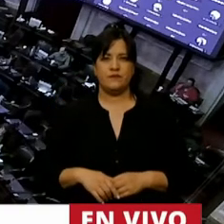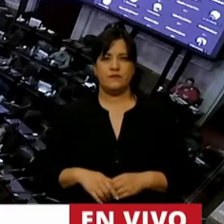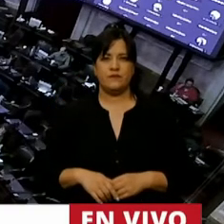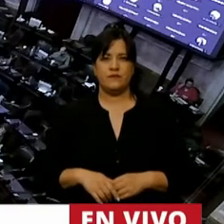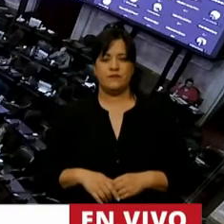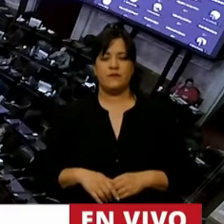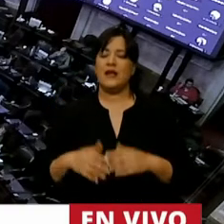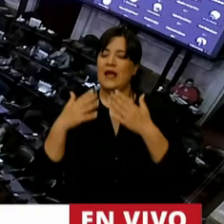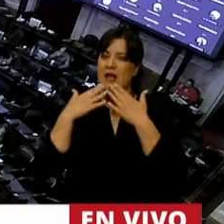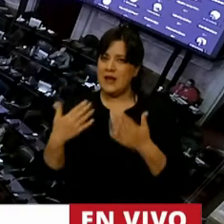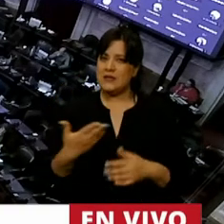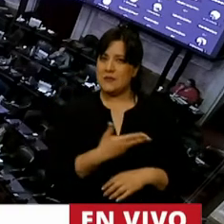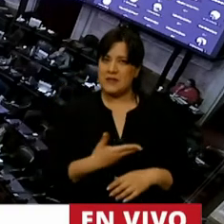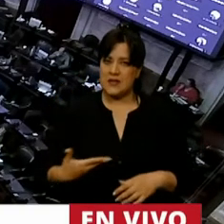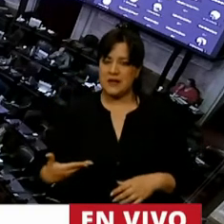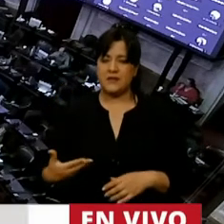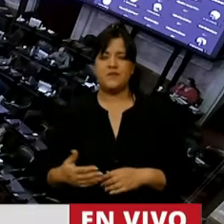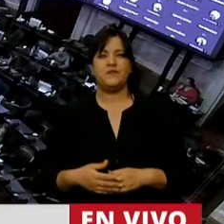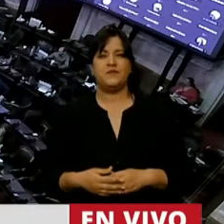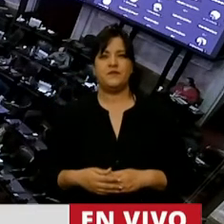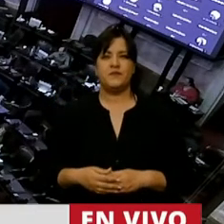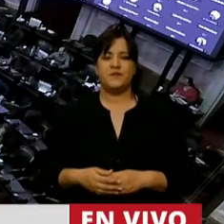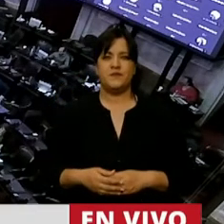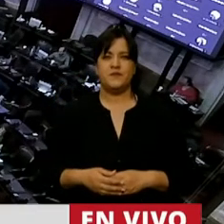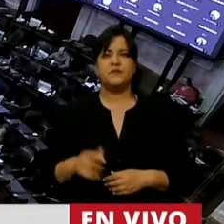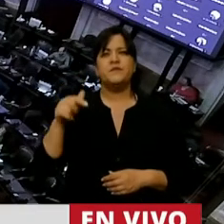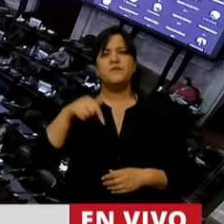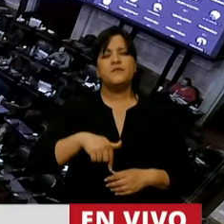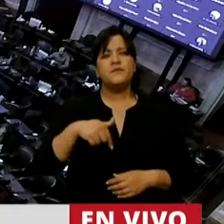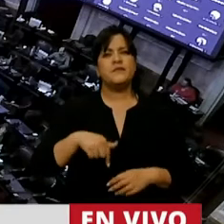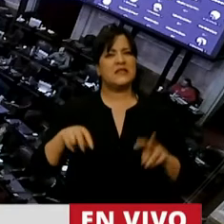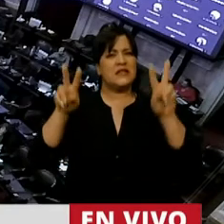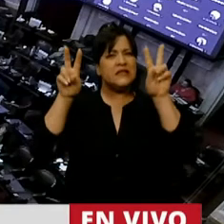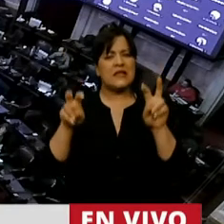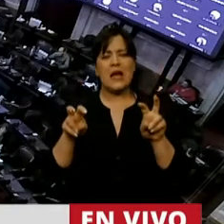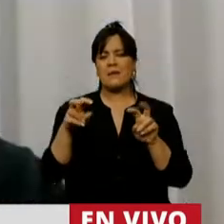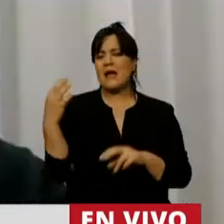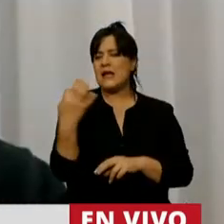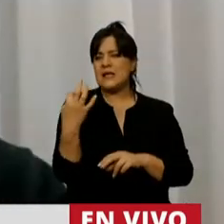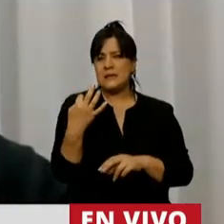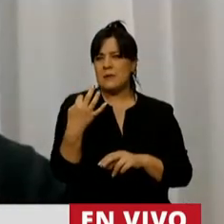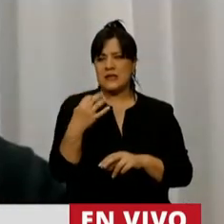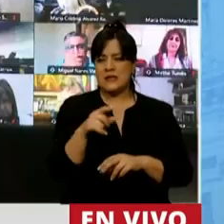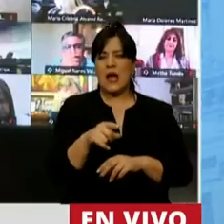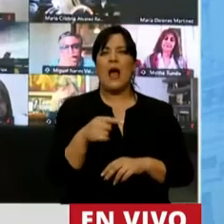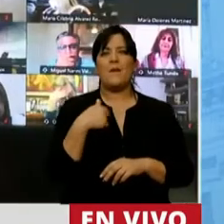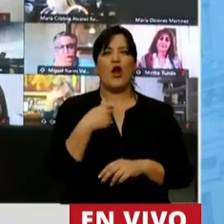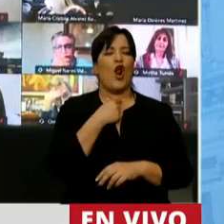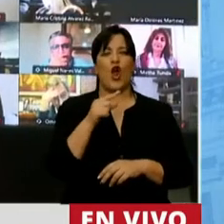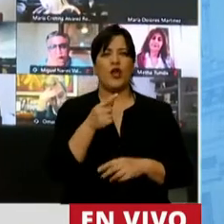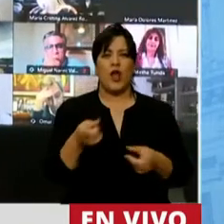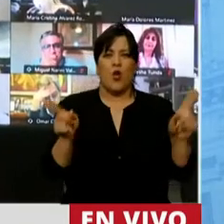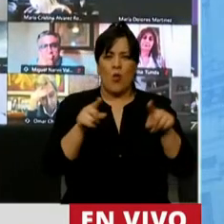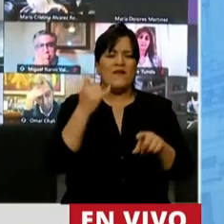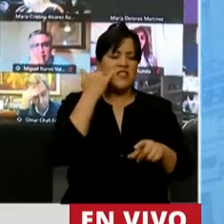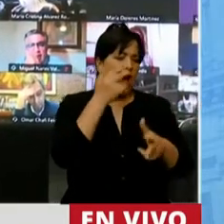Gracias, señor presidente. Voy a ingresar a un tema muy puntual para no volver sobre las cuestiones que ya